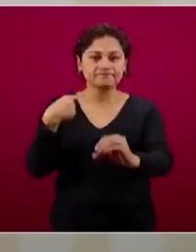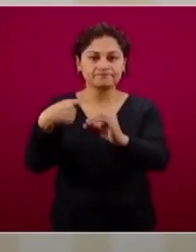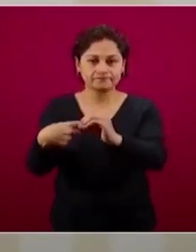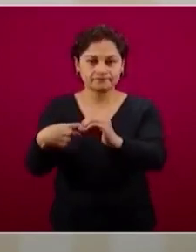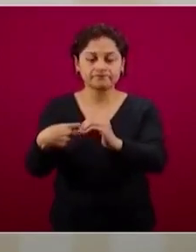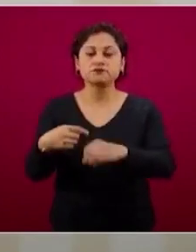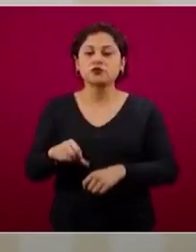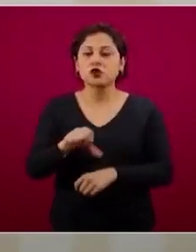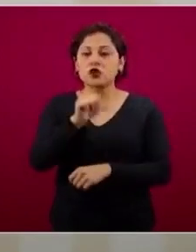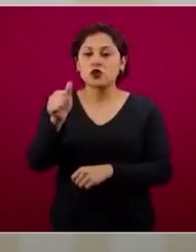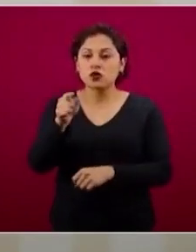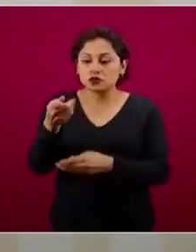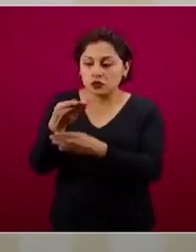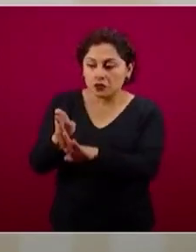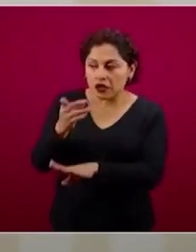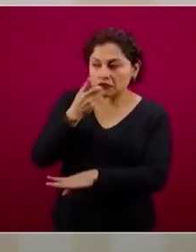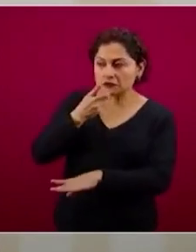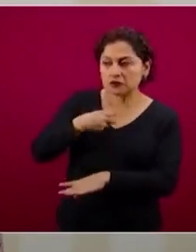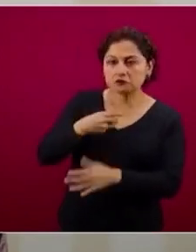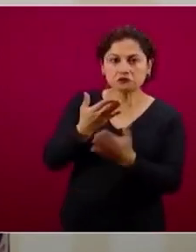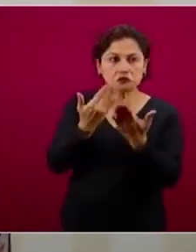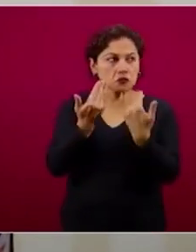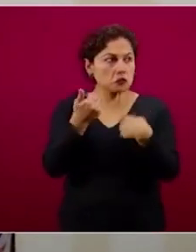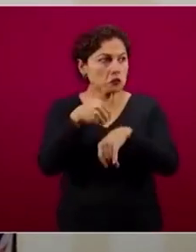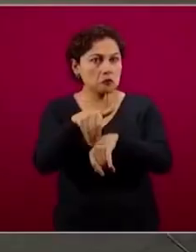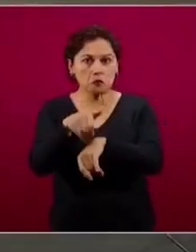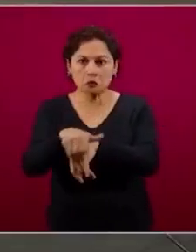inexistentes y 1% otros casos.